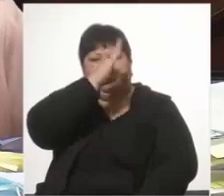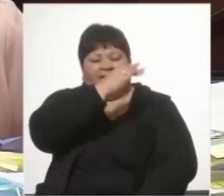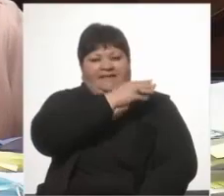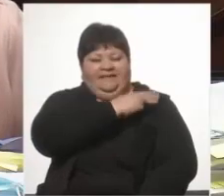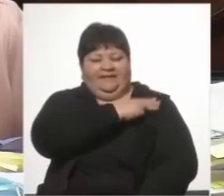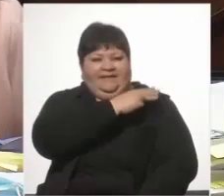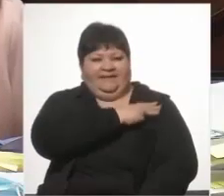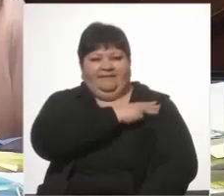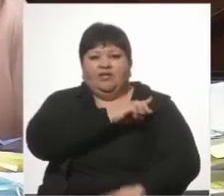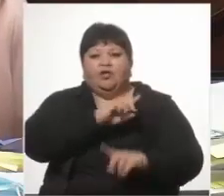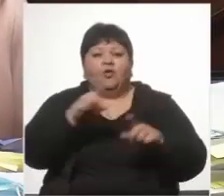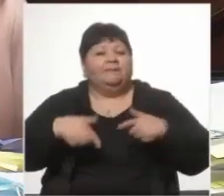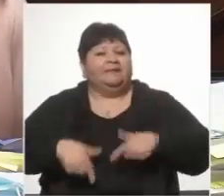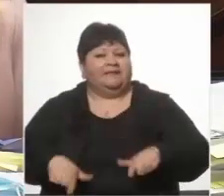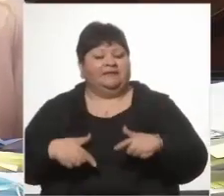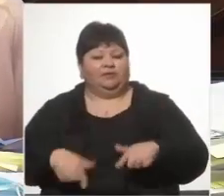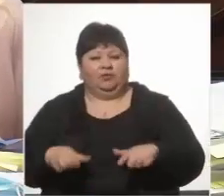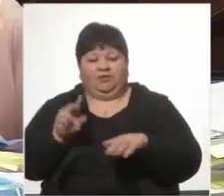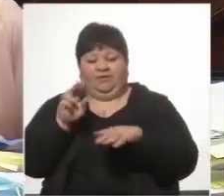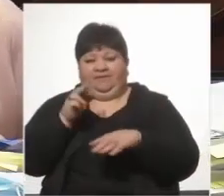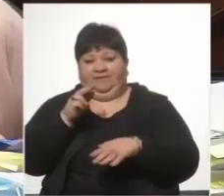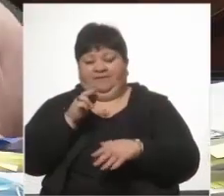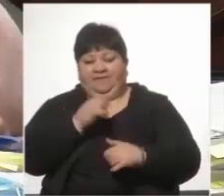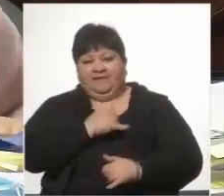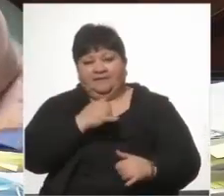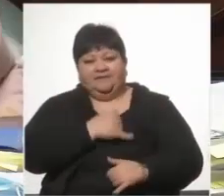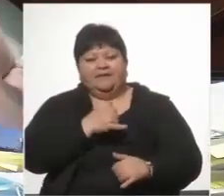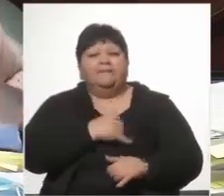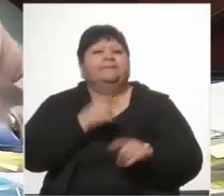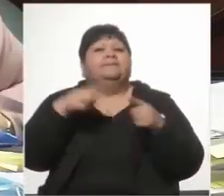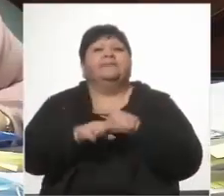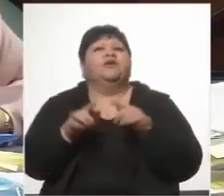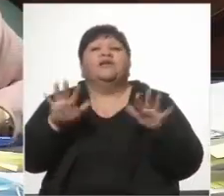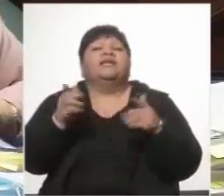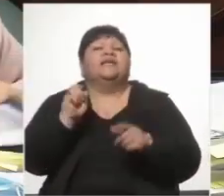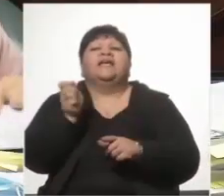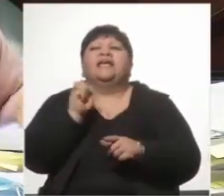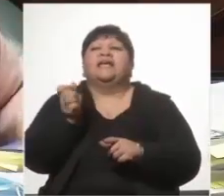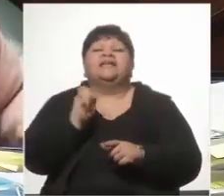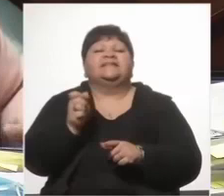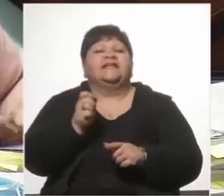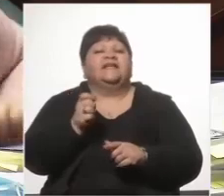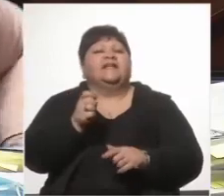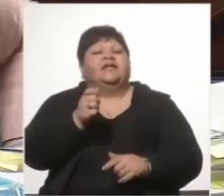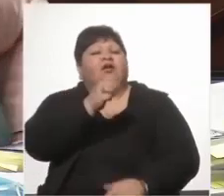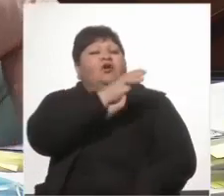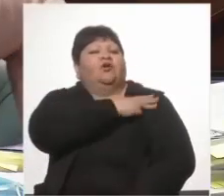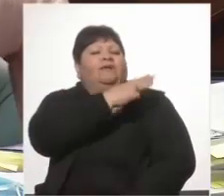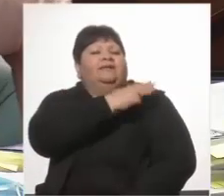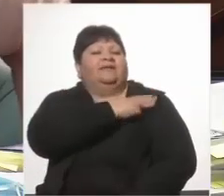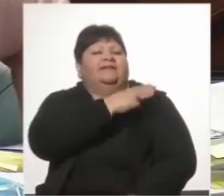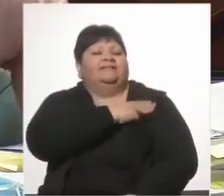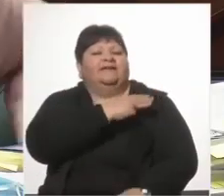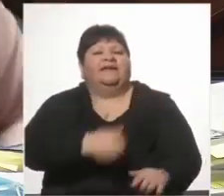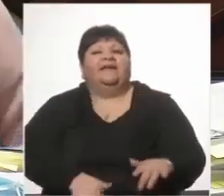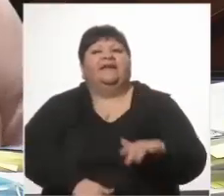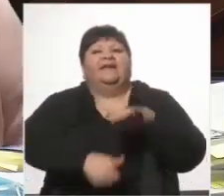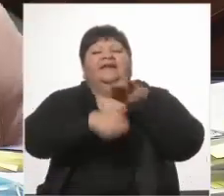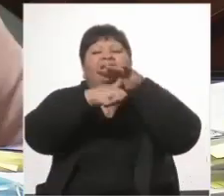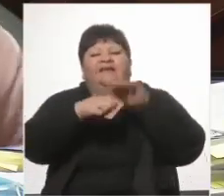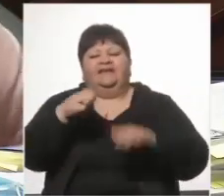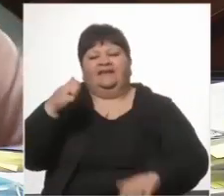ministro de defensa es la jerarquía inmediata pero ¿quién es el comandante en jefe de las fuerzas armadas de acuerdo a la constitución de la república?